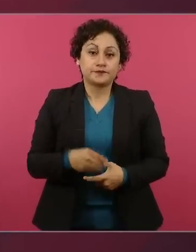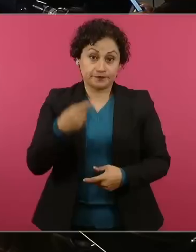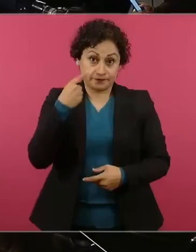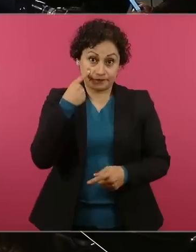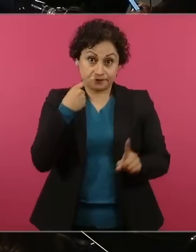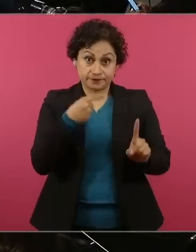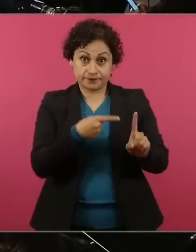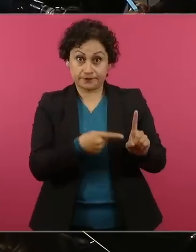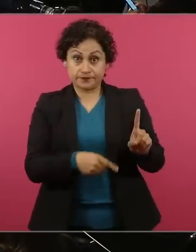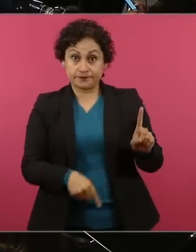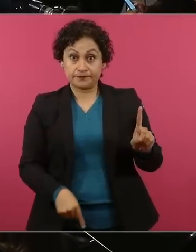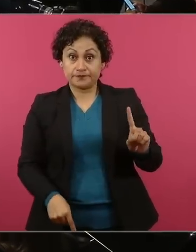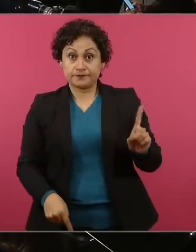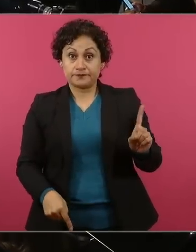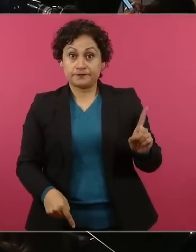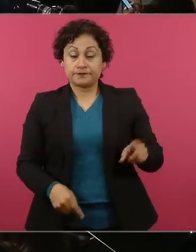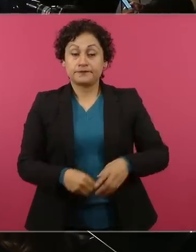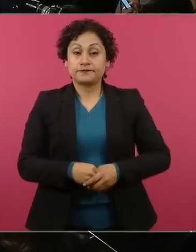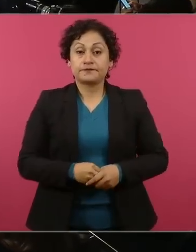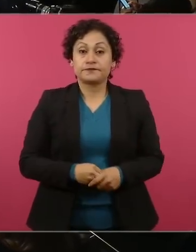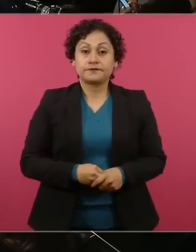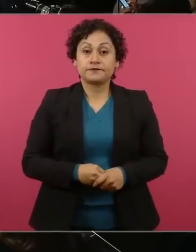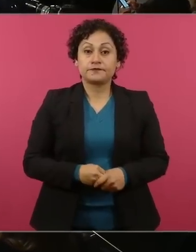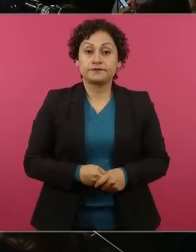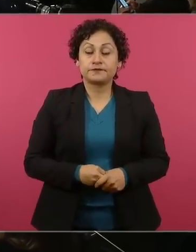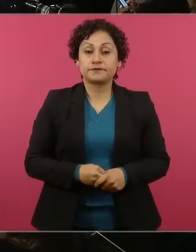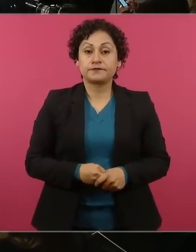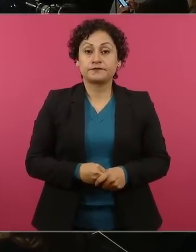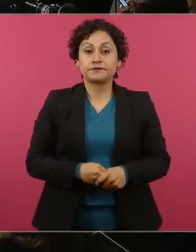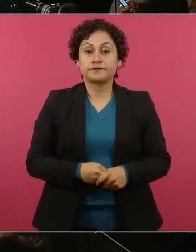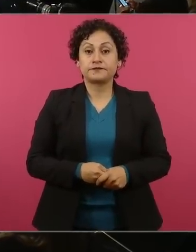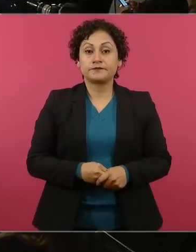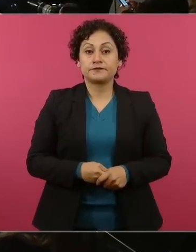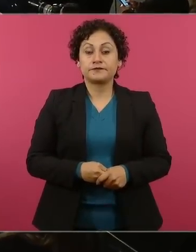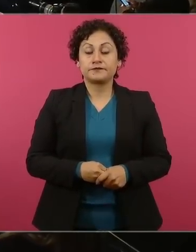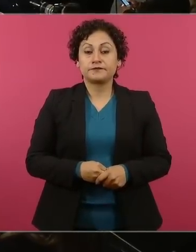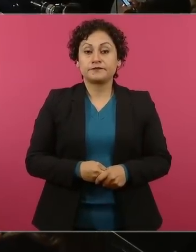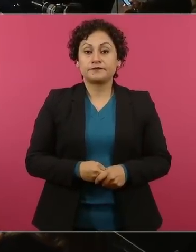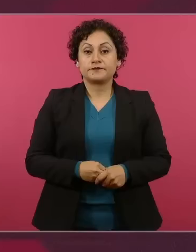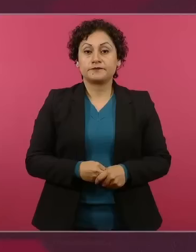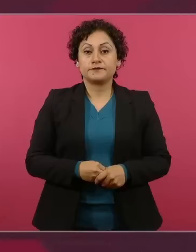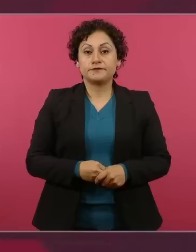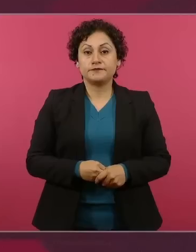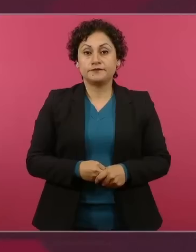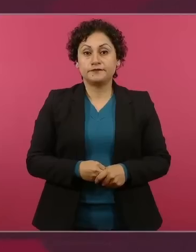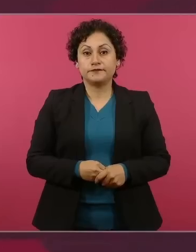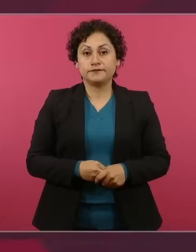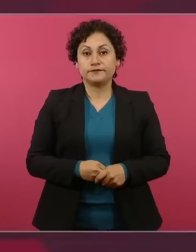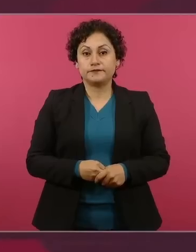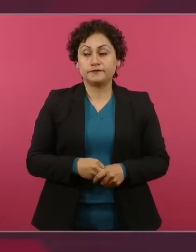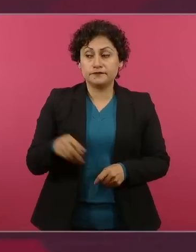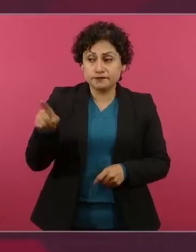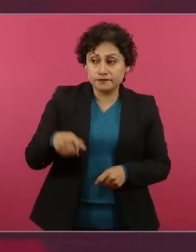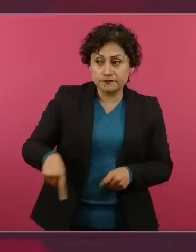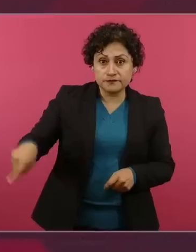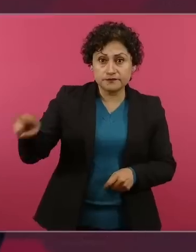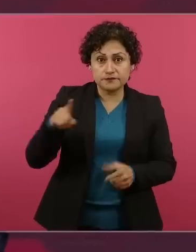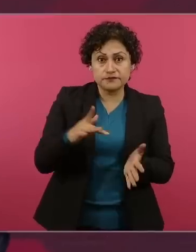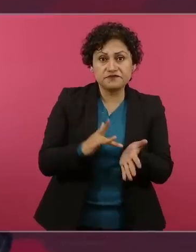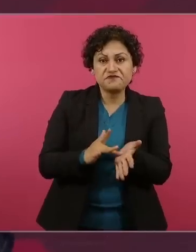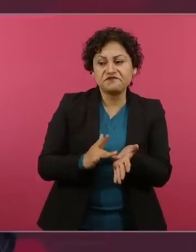dedito, pueden inventar lo que sea